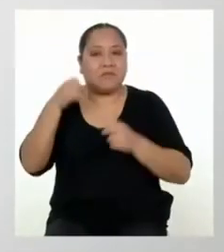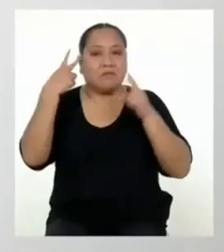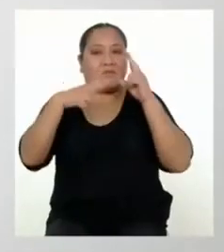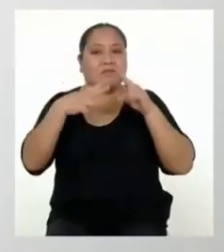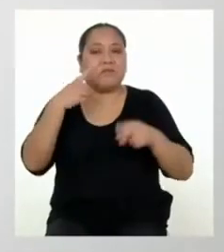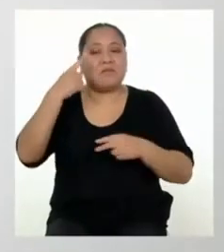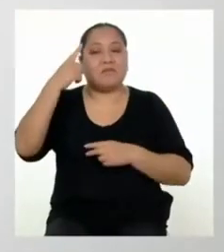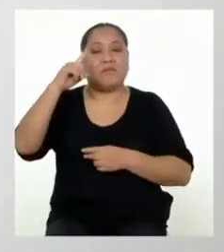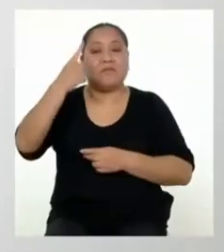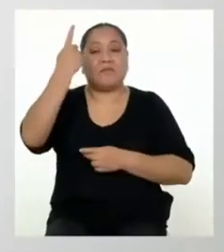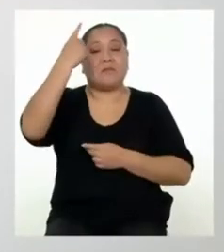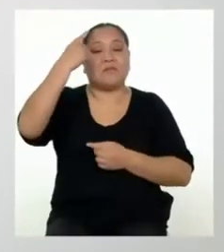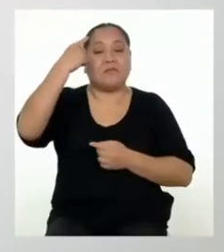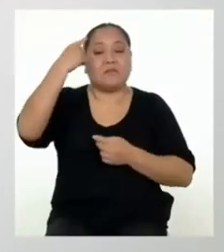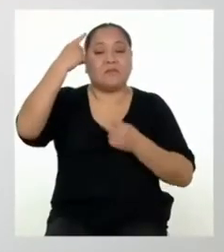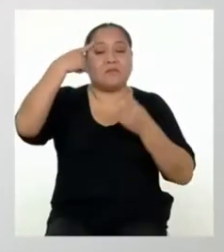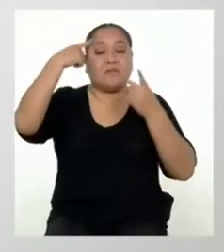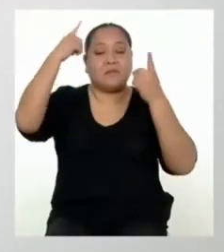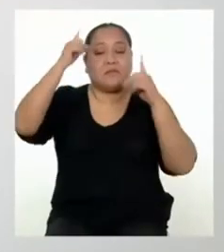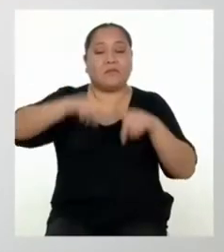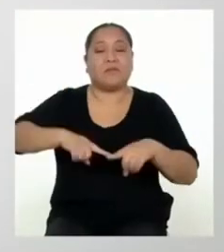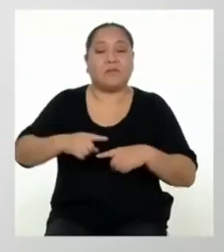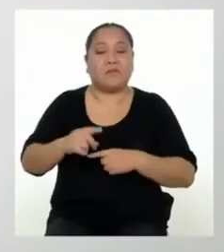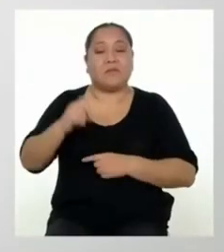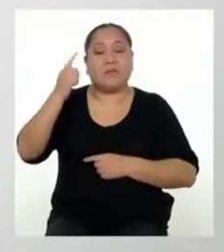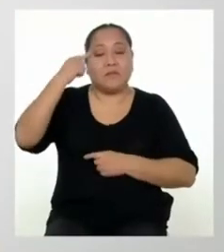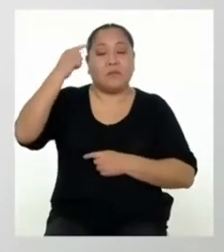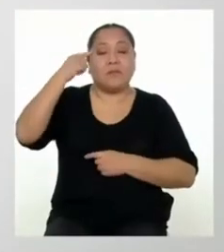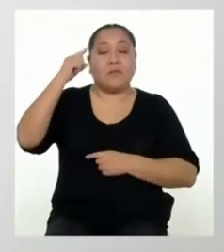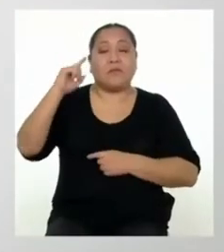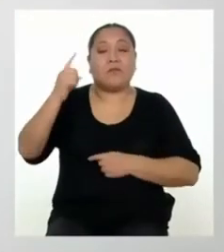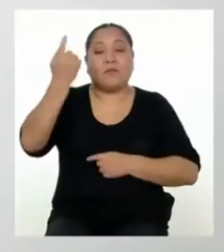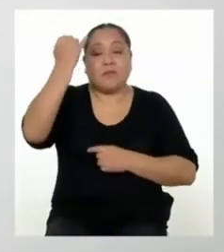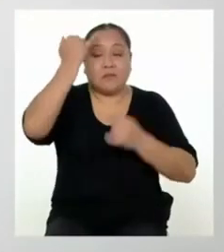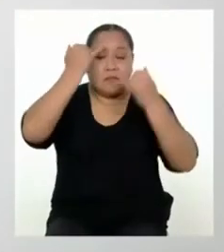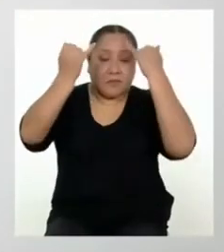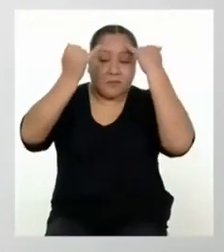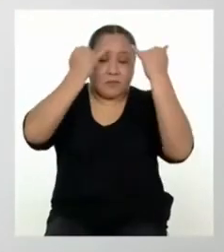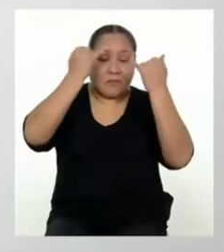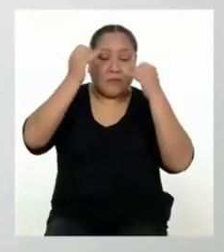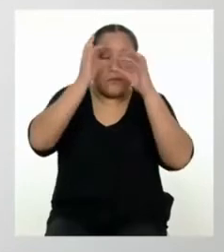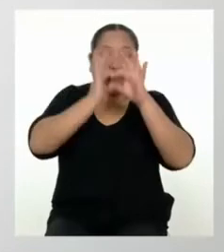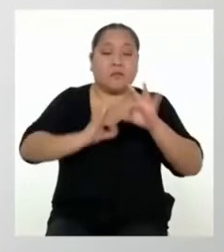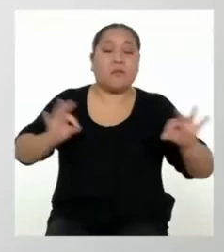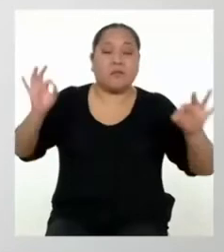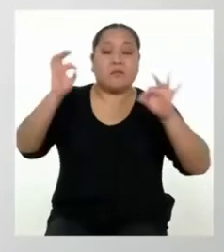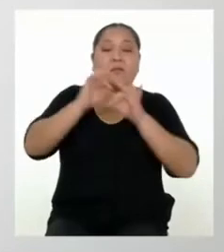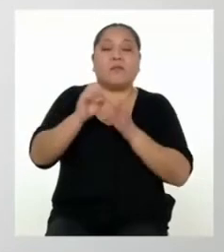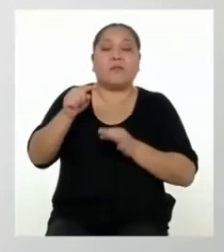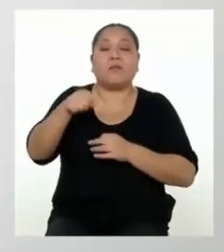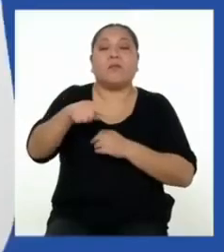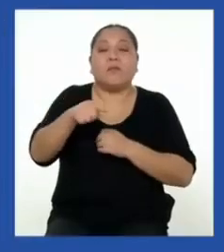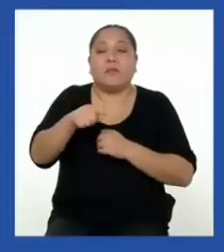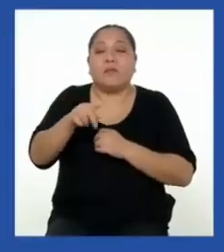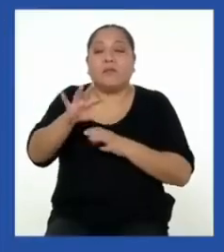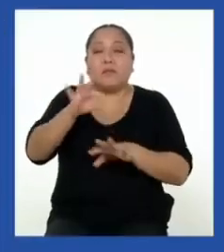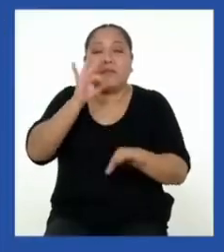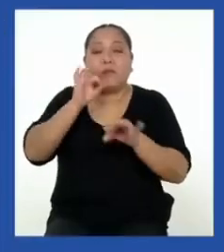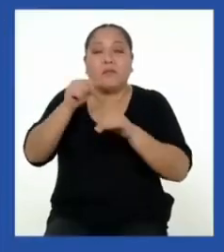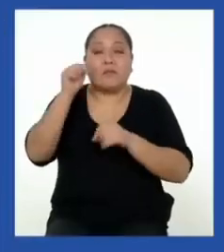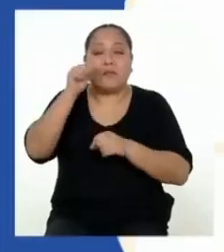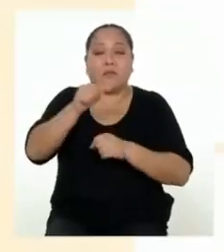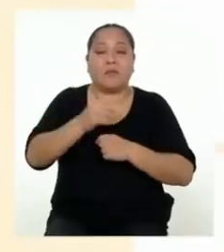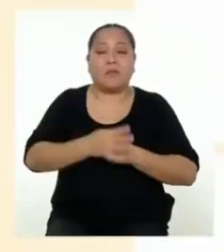Remicemos tu primer acuerdo. Piensa en tus ideas clave y empieza a desarrollar el texto en base a estas.